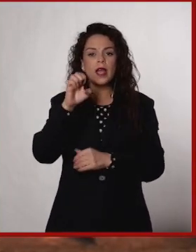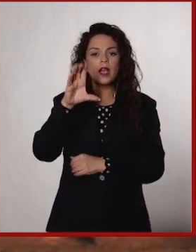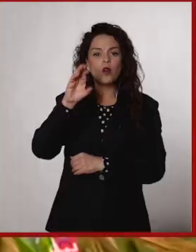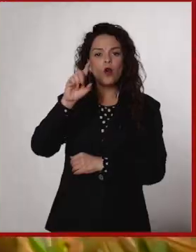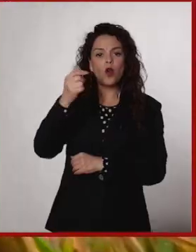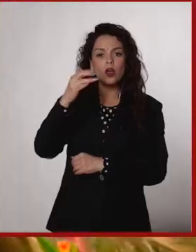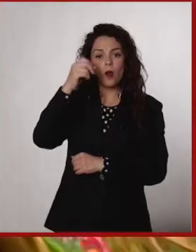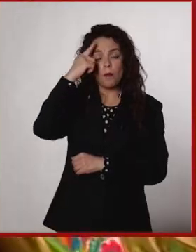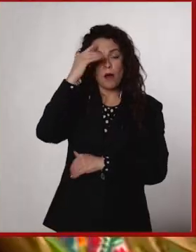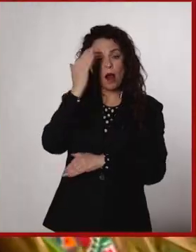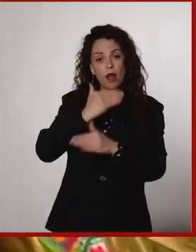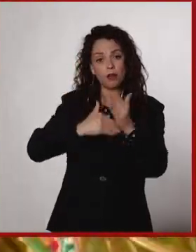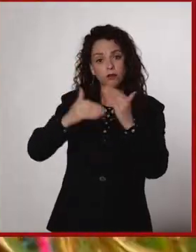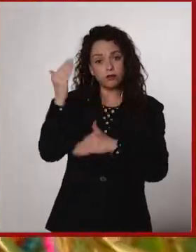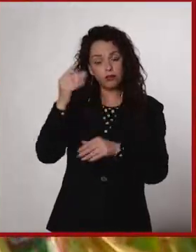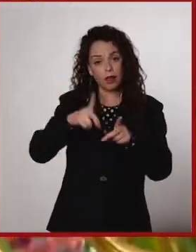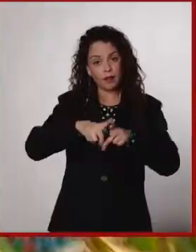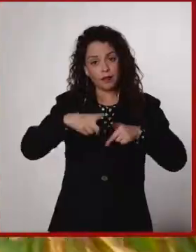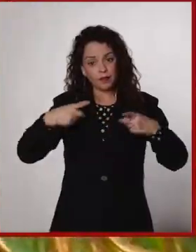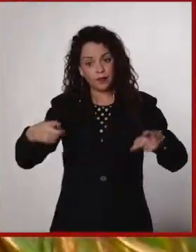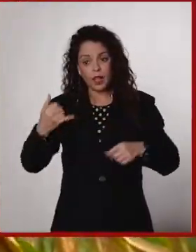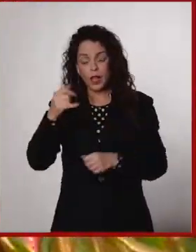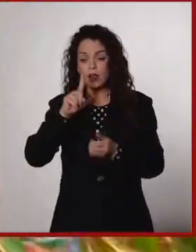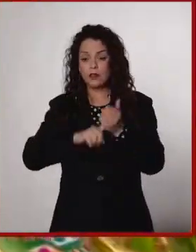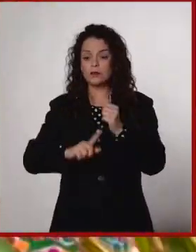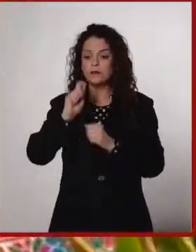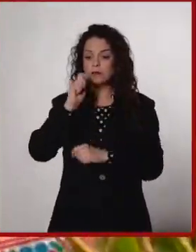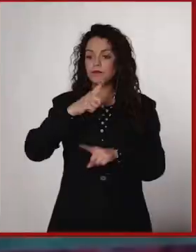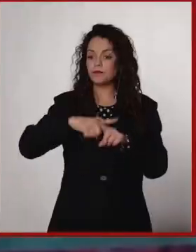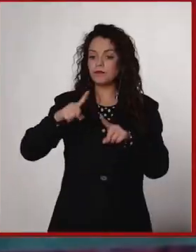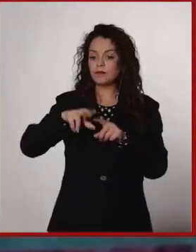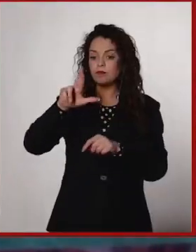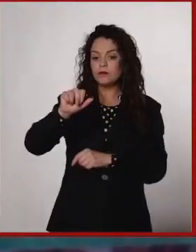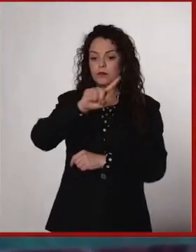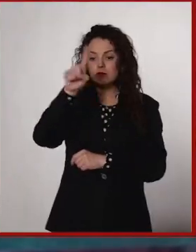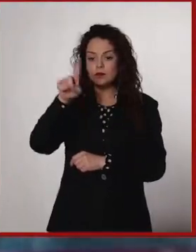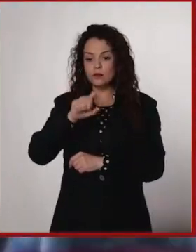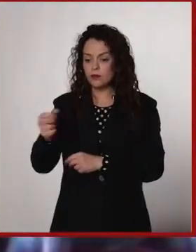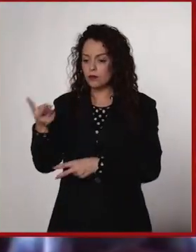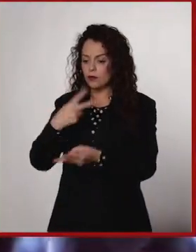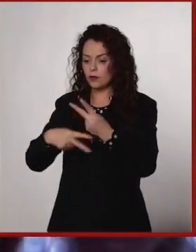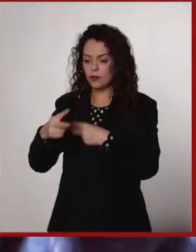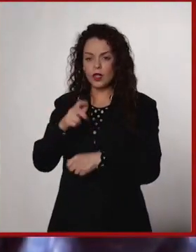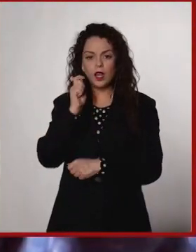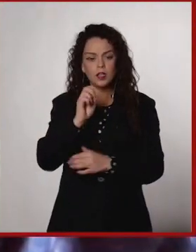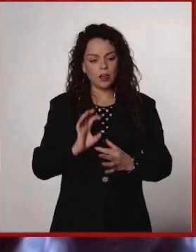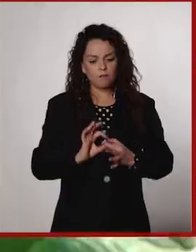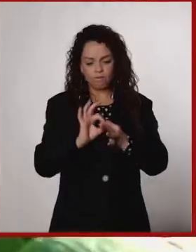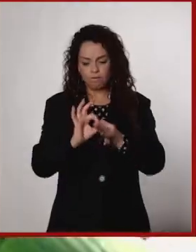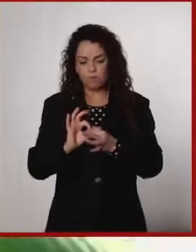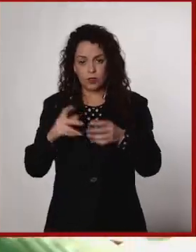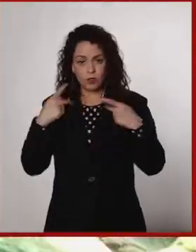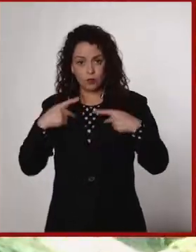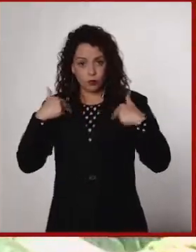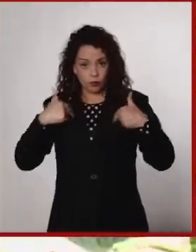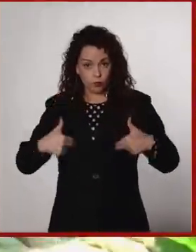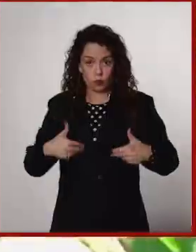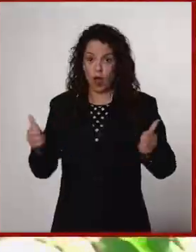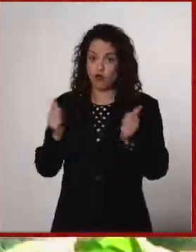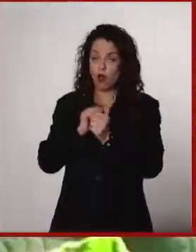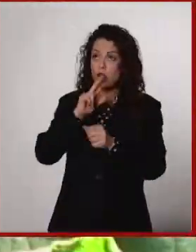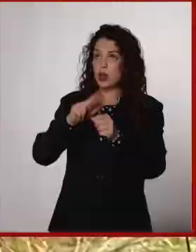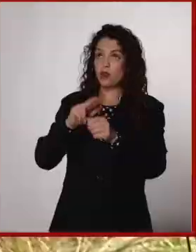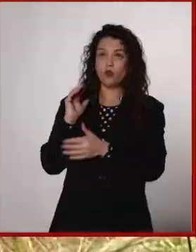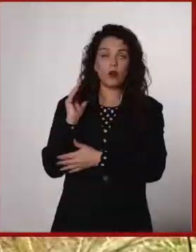procesos ecológicos y evolutivos y la gran diversidad de especies domesticadas y sus razas, fruto de las relaciones del ser humano con la